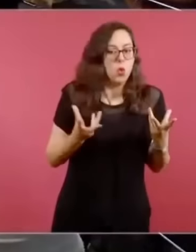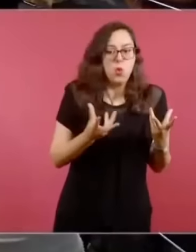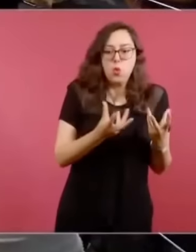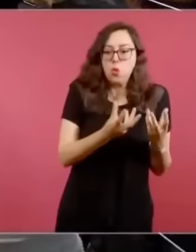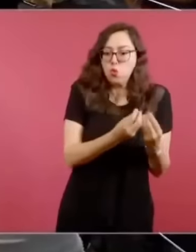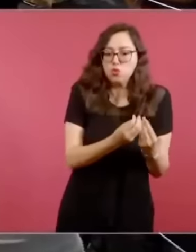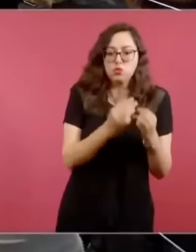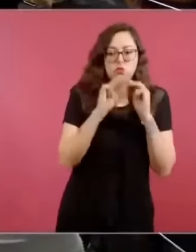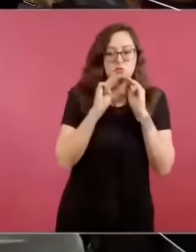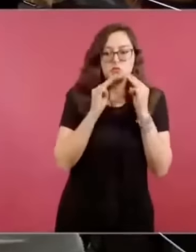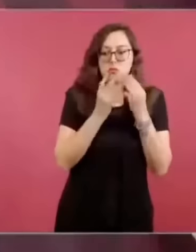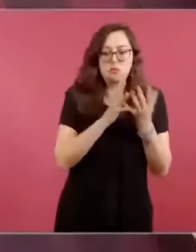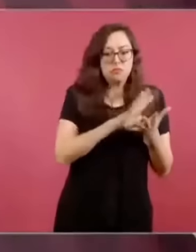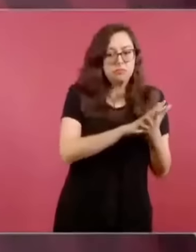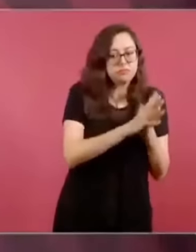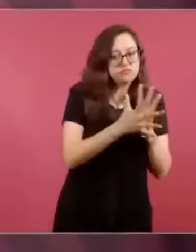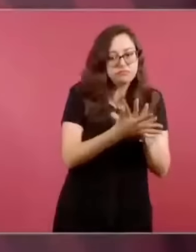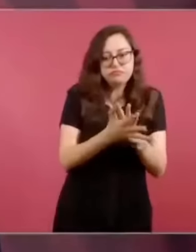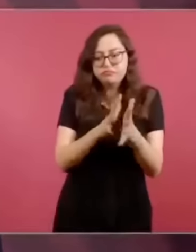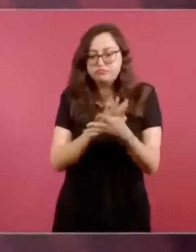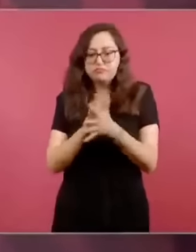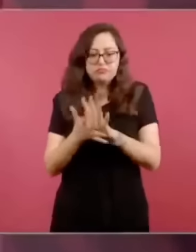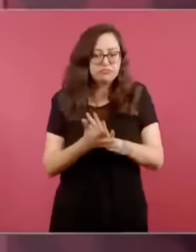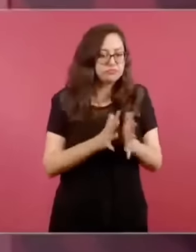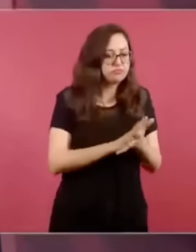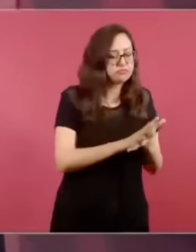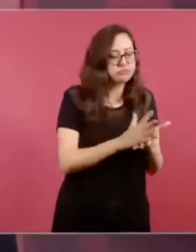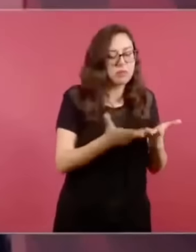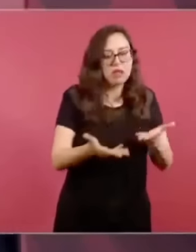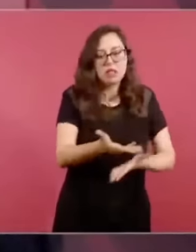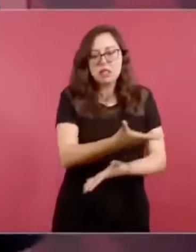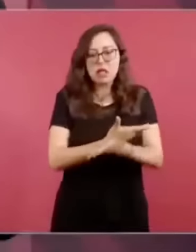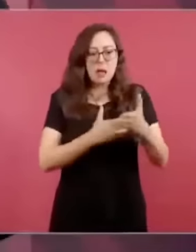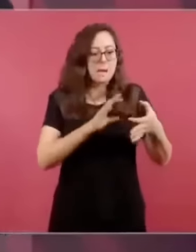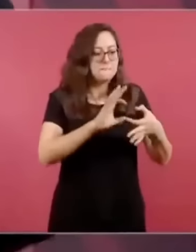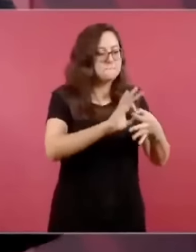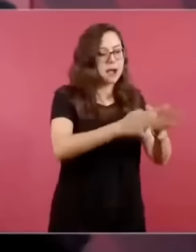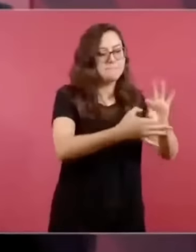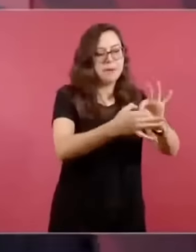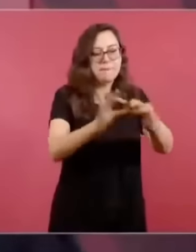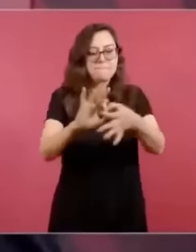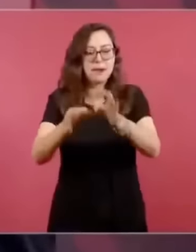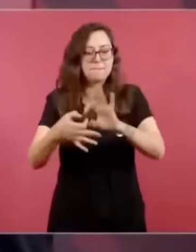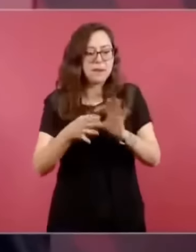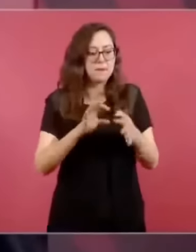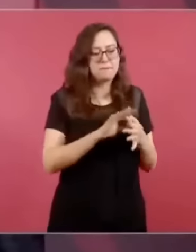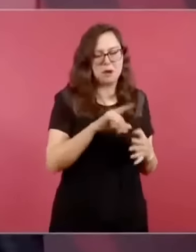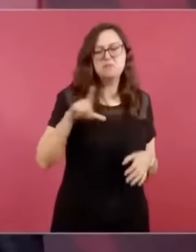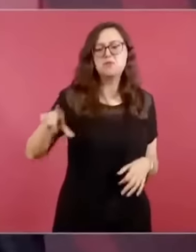componendas, de complicidades y apoyada desde el gobierno,